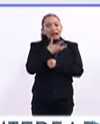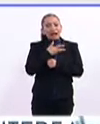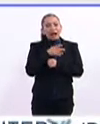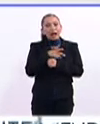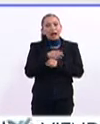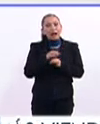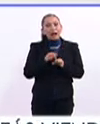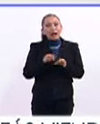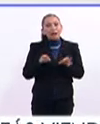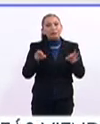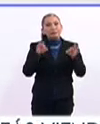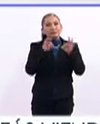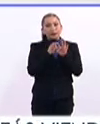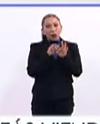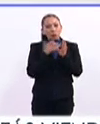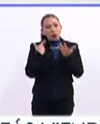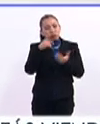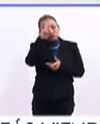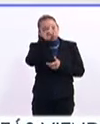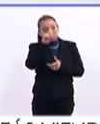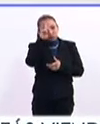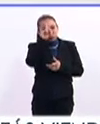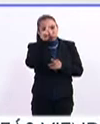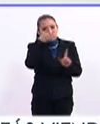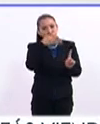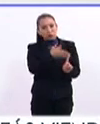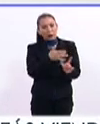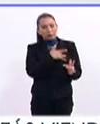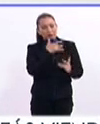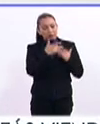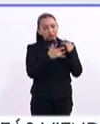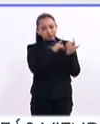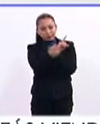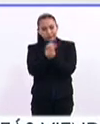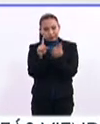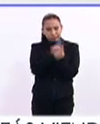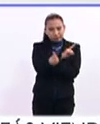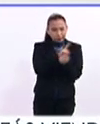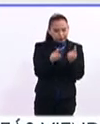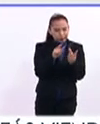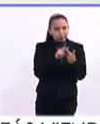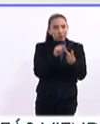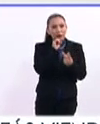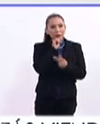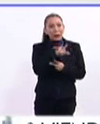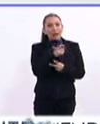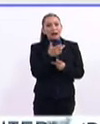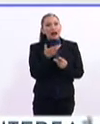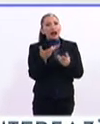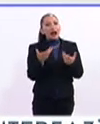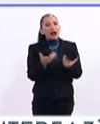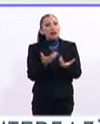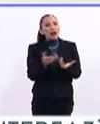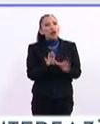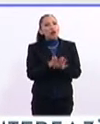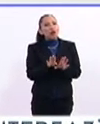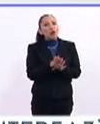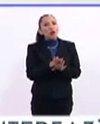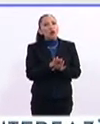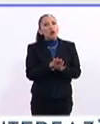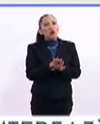una importante orientación socioemocional, también generen una